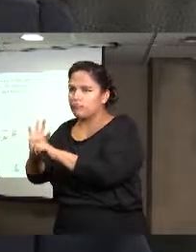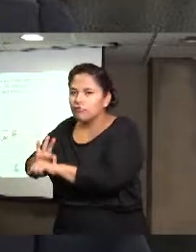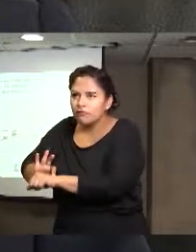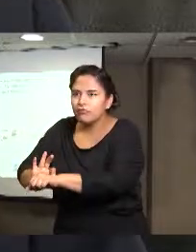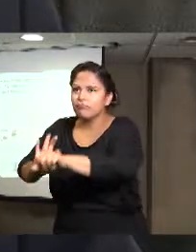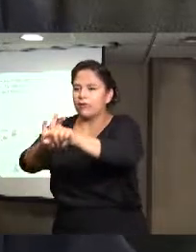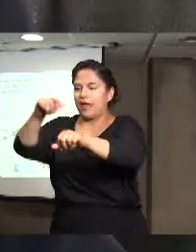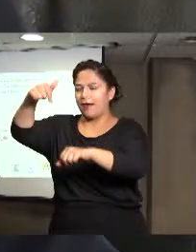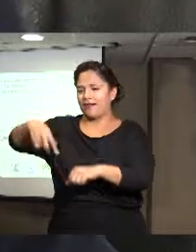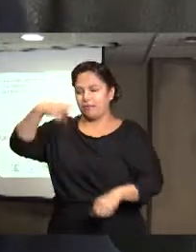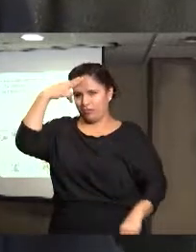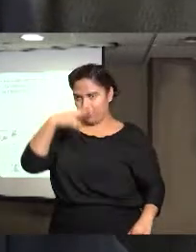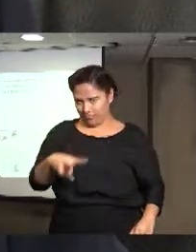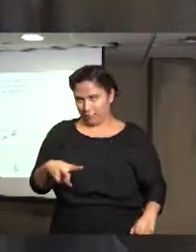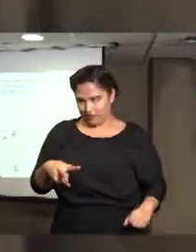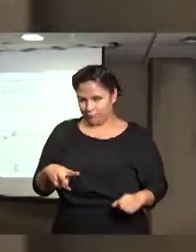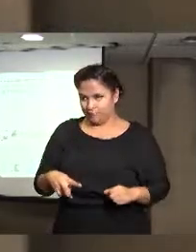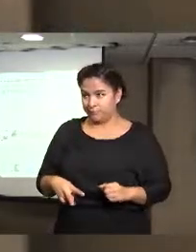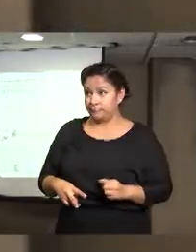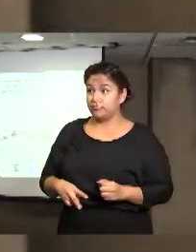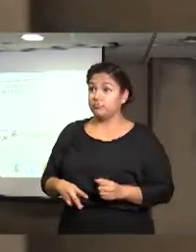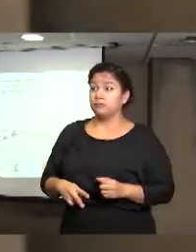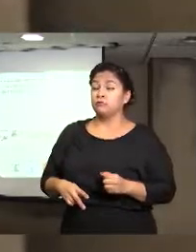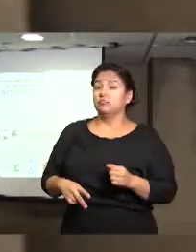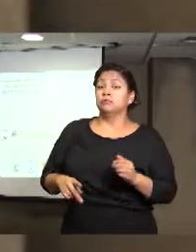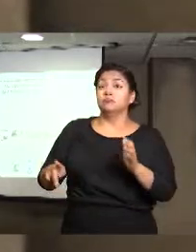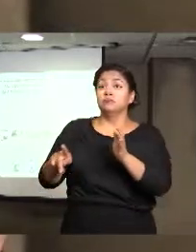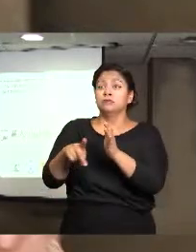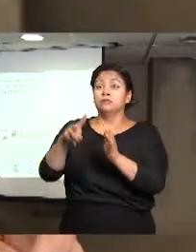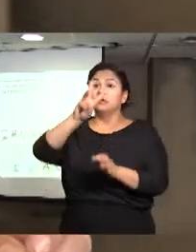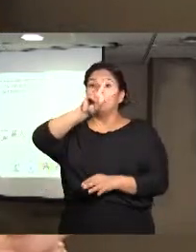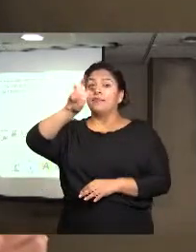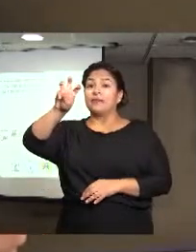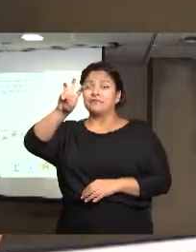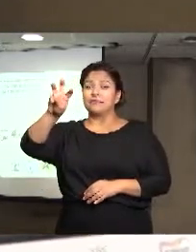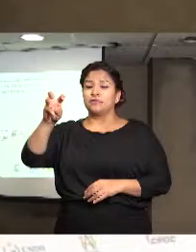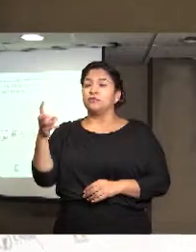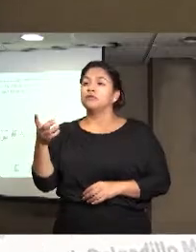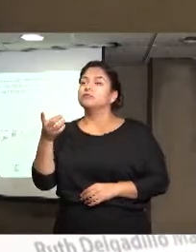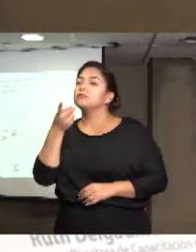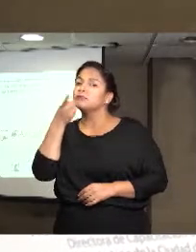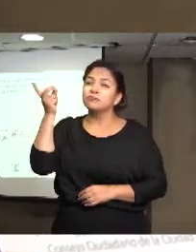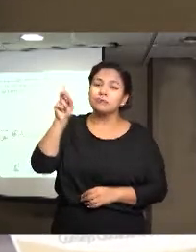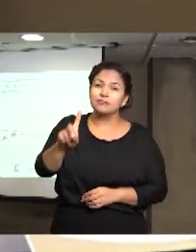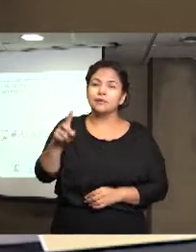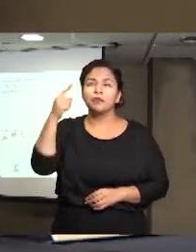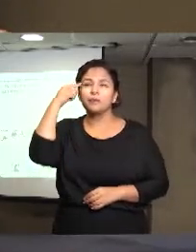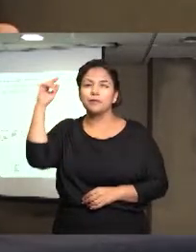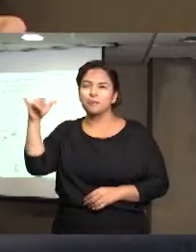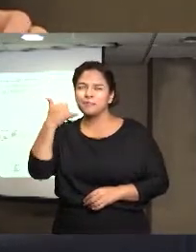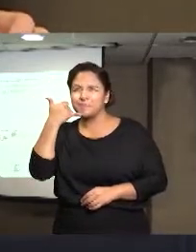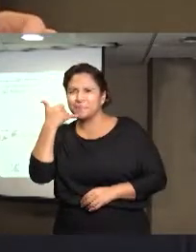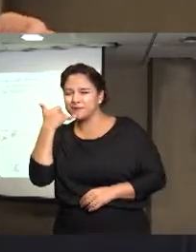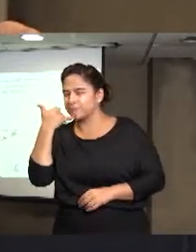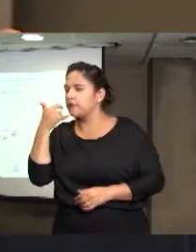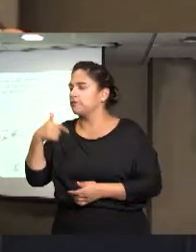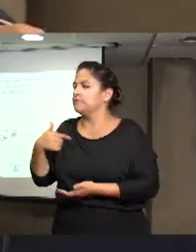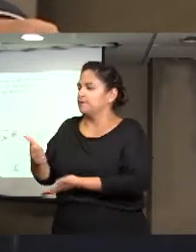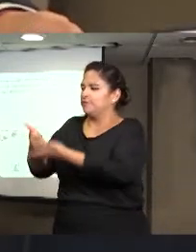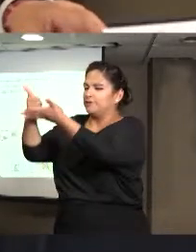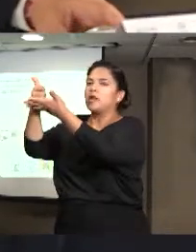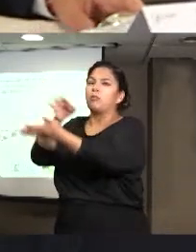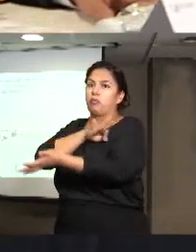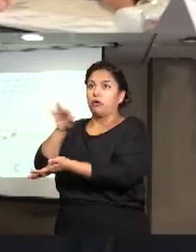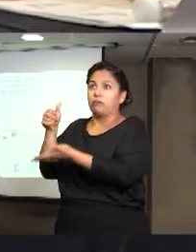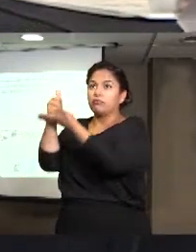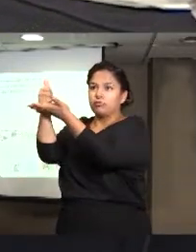de México, de estos como se mencionaban, son 300 reportes efectivos, los que tenemos sobre trata de personas, algo que también